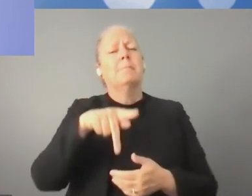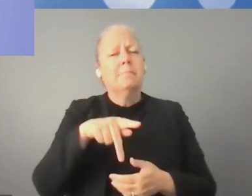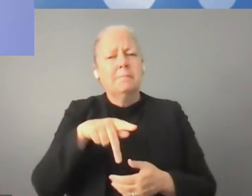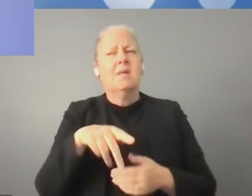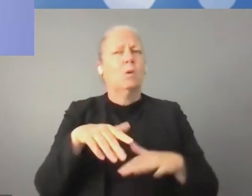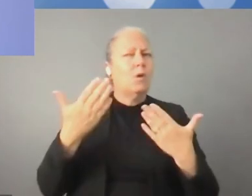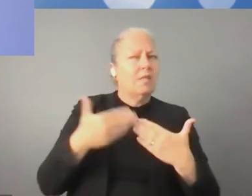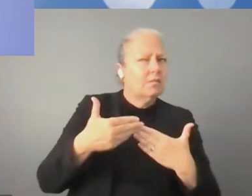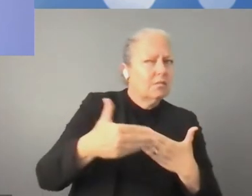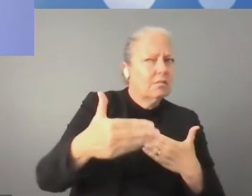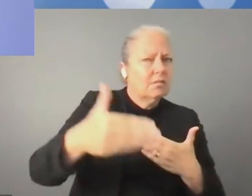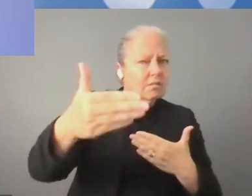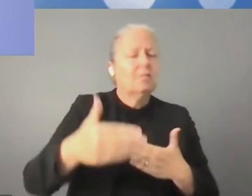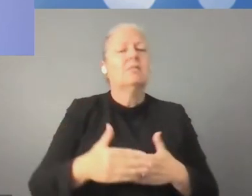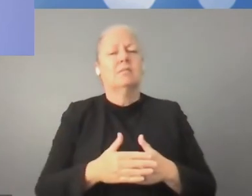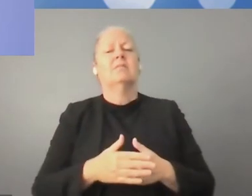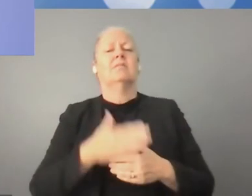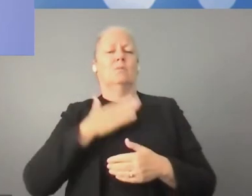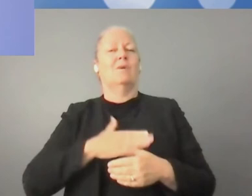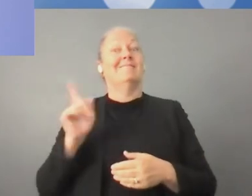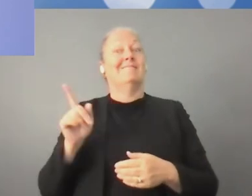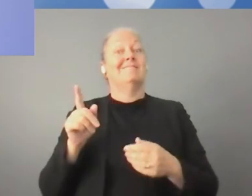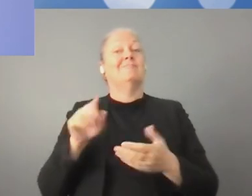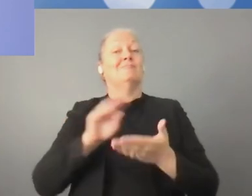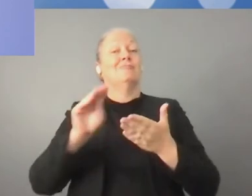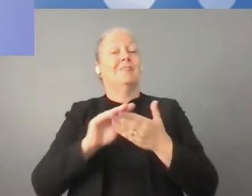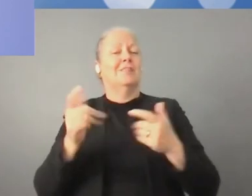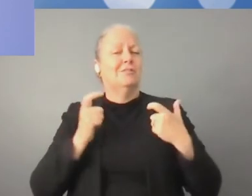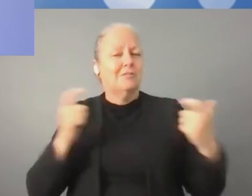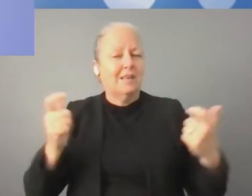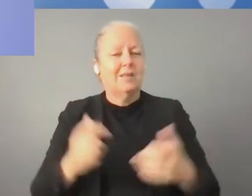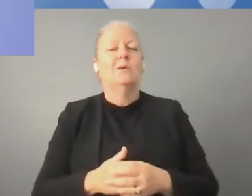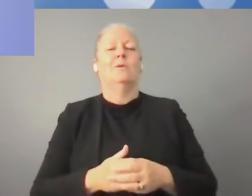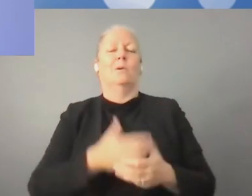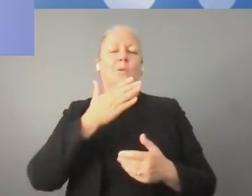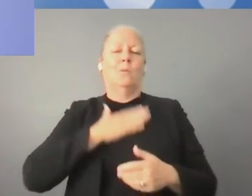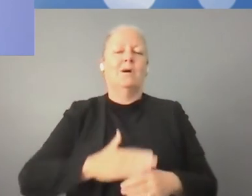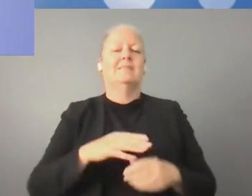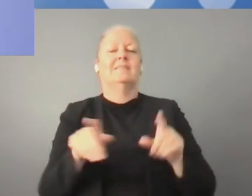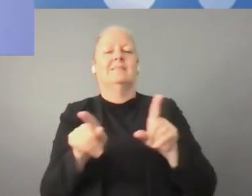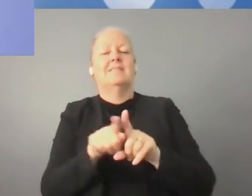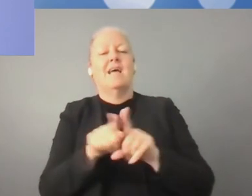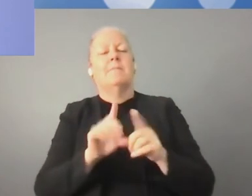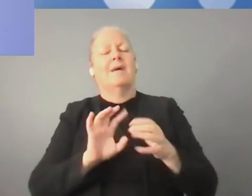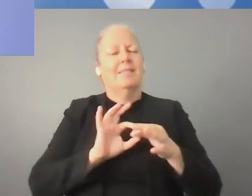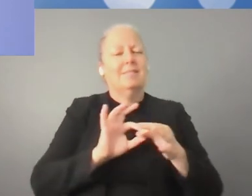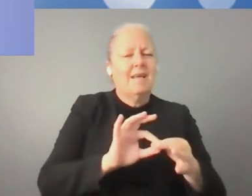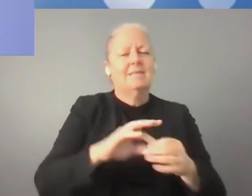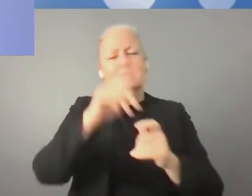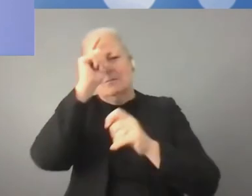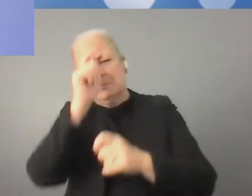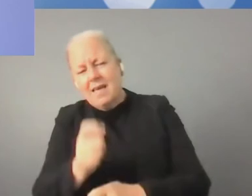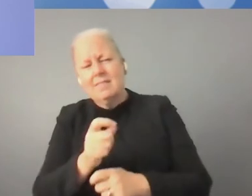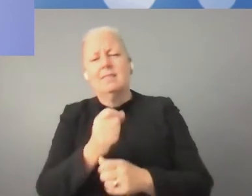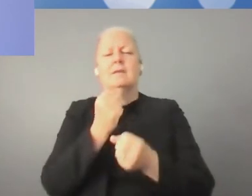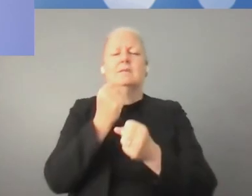a cooperar en el aspecto de digitalización, proponiendo